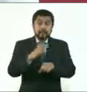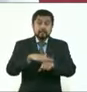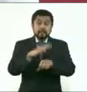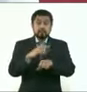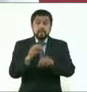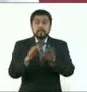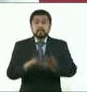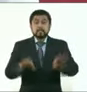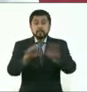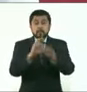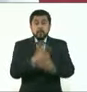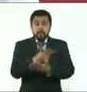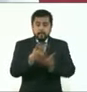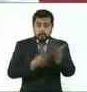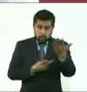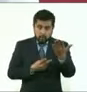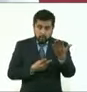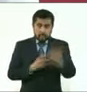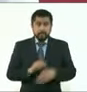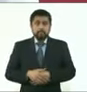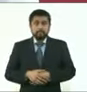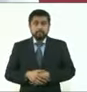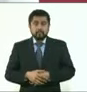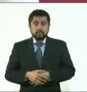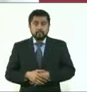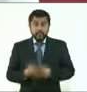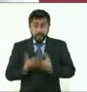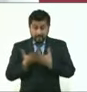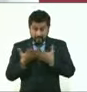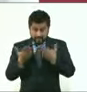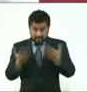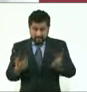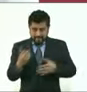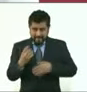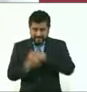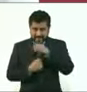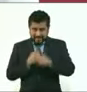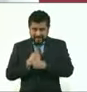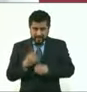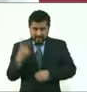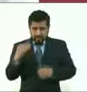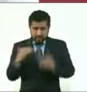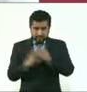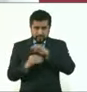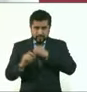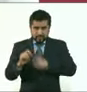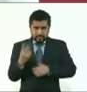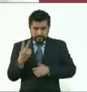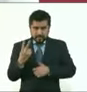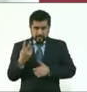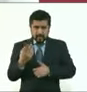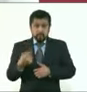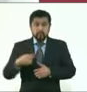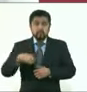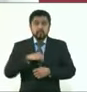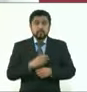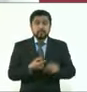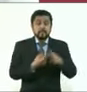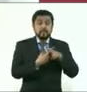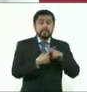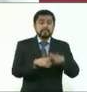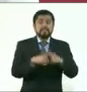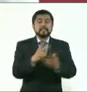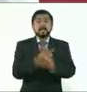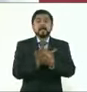impulsando. Este año vamos a iniciar con el programa de universalización